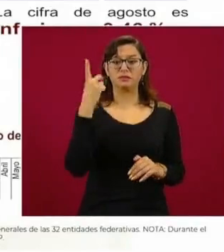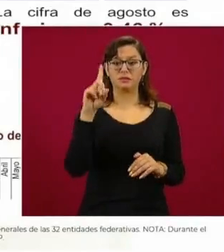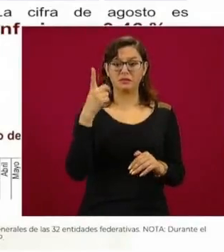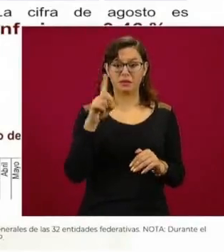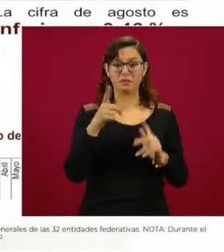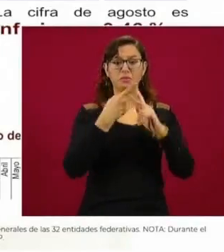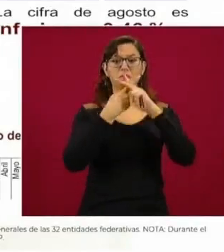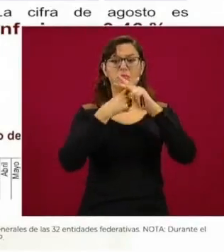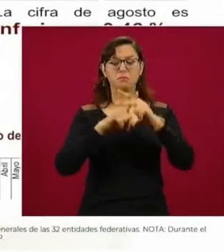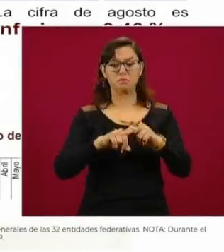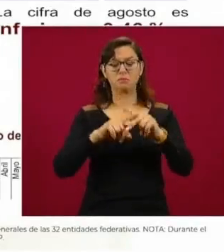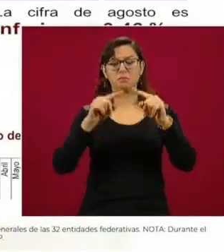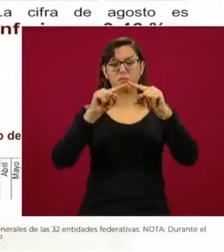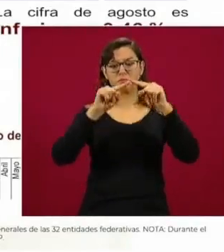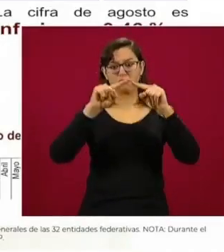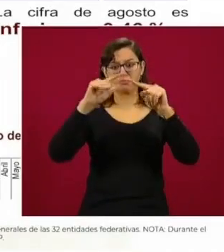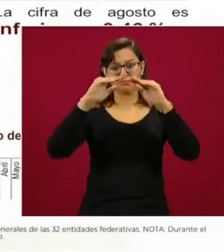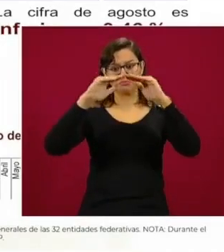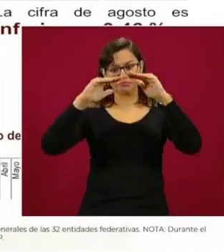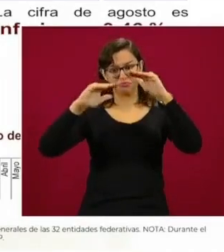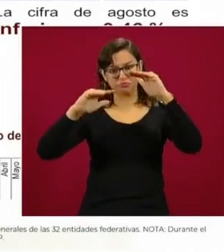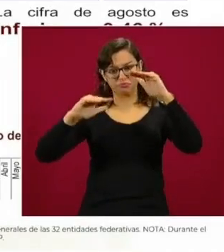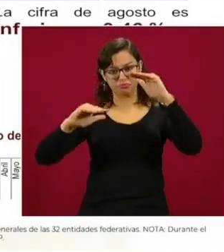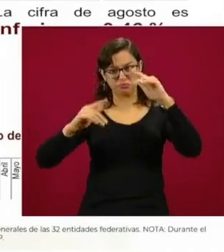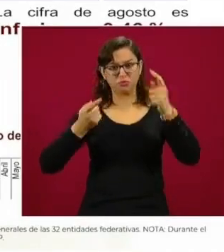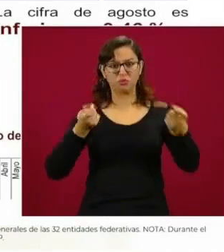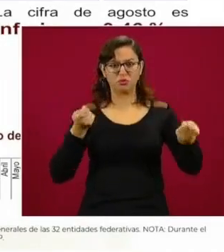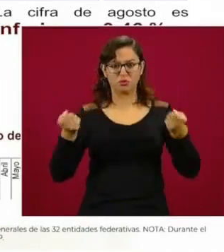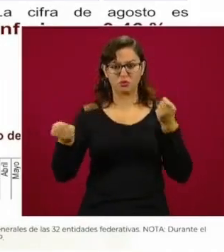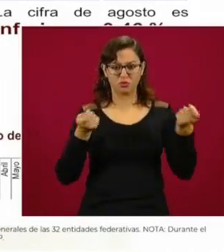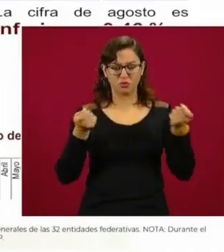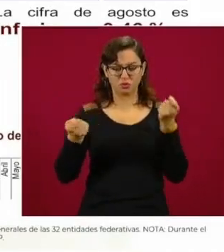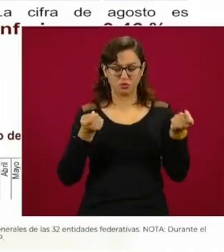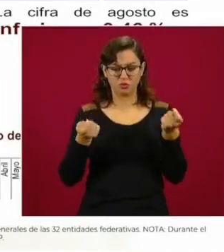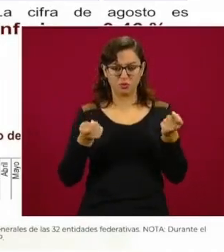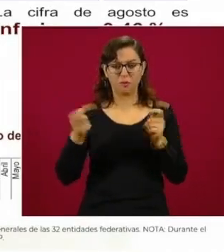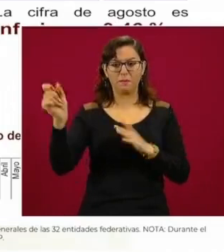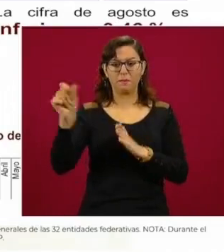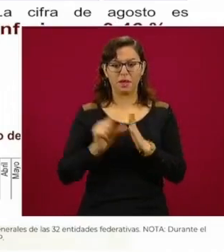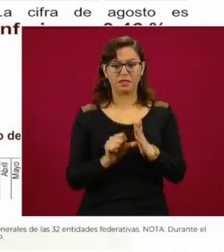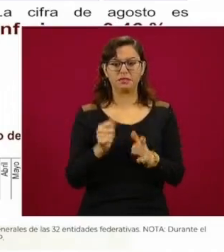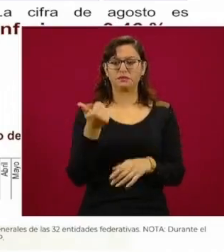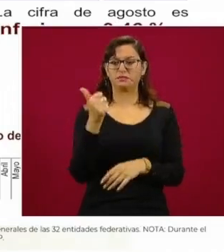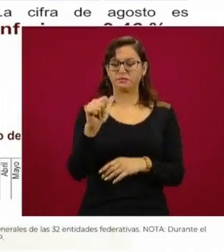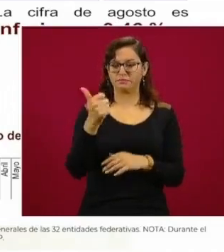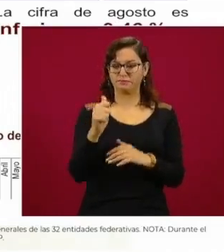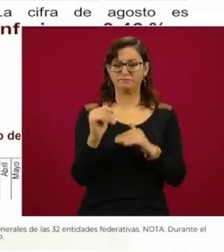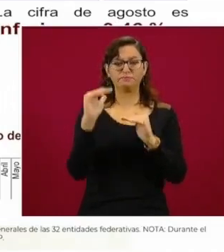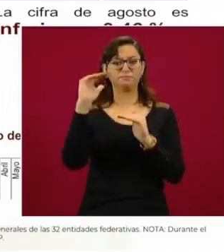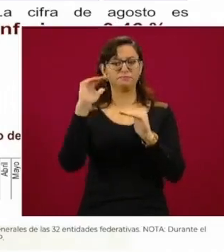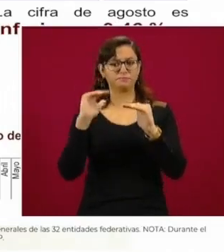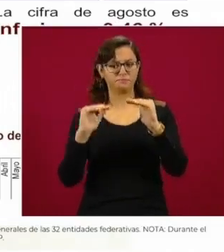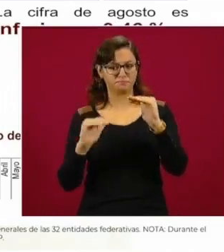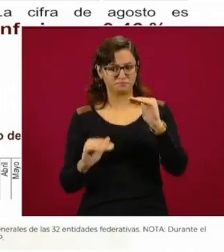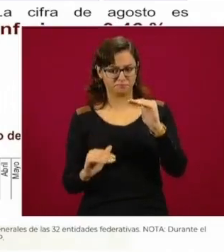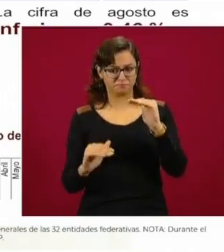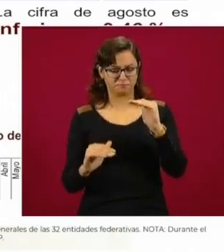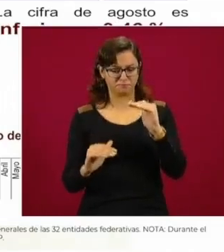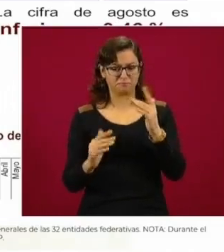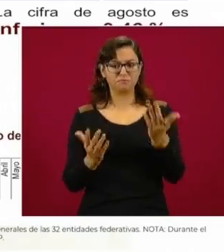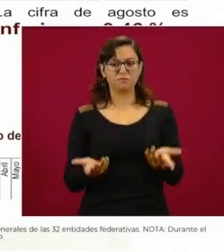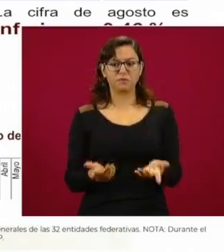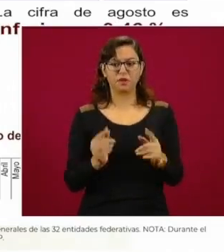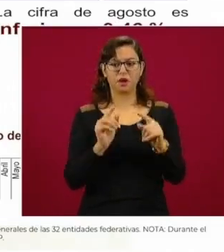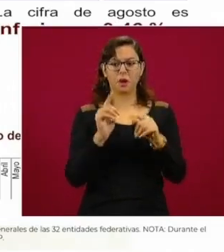llamado la línea de contención. En el mes de agosto hay una baja ligera de